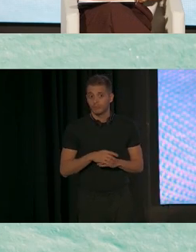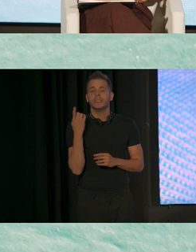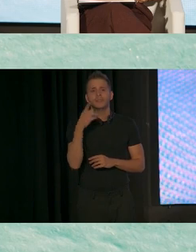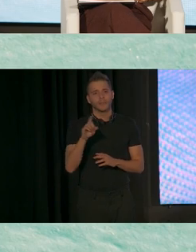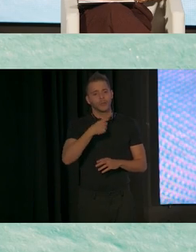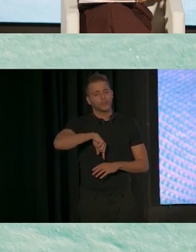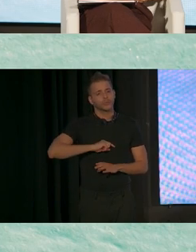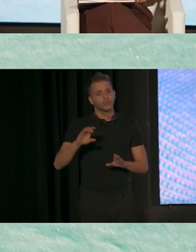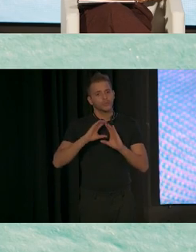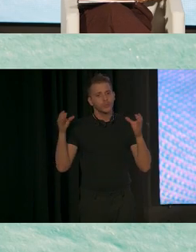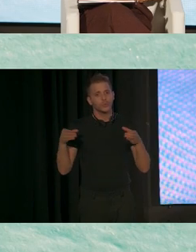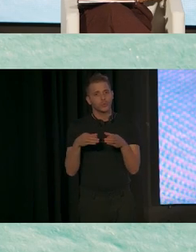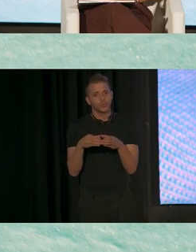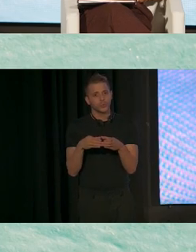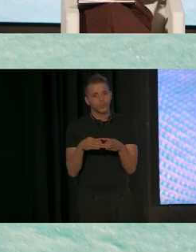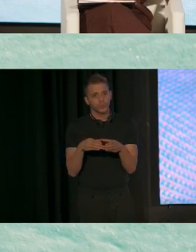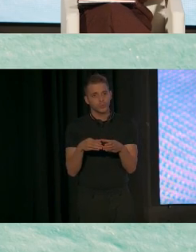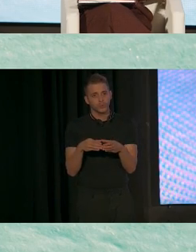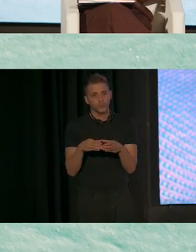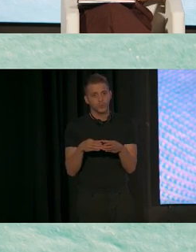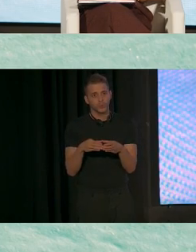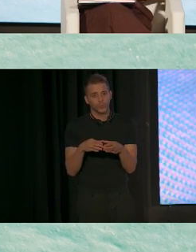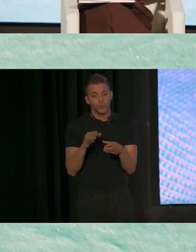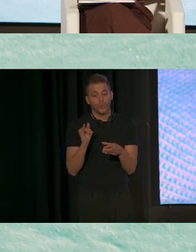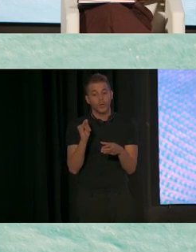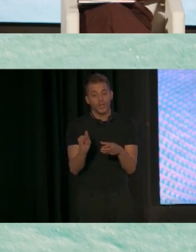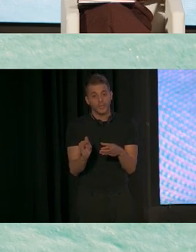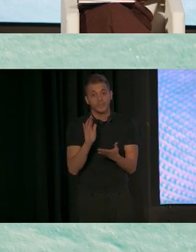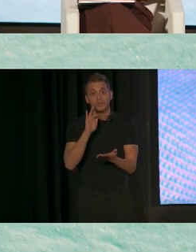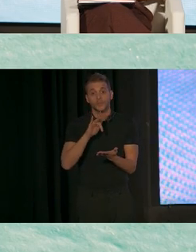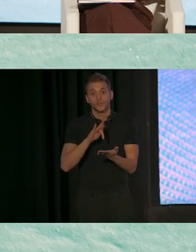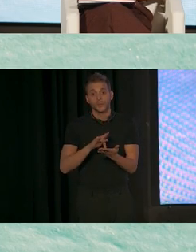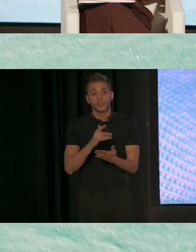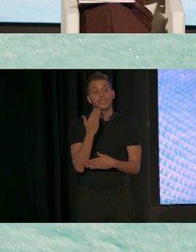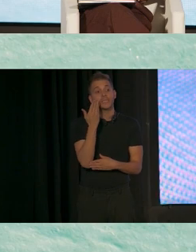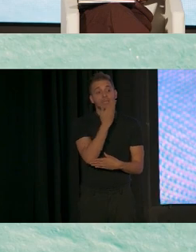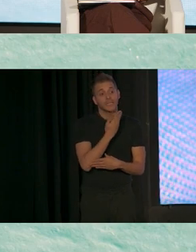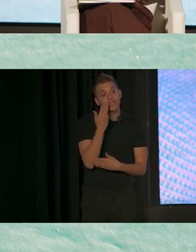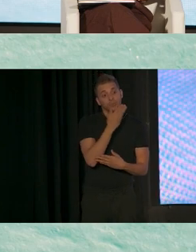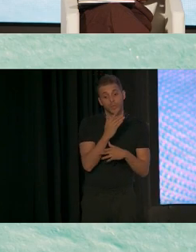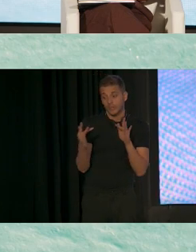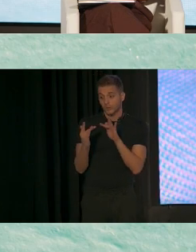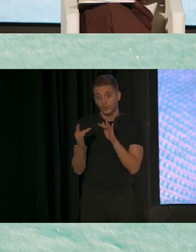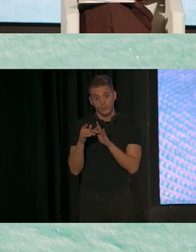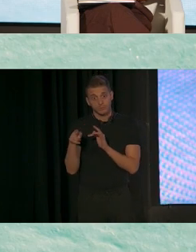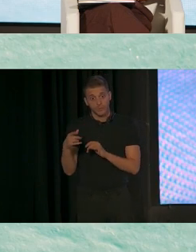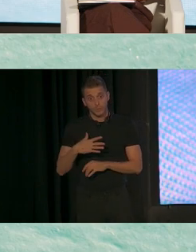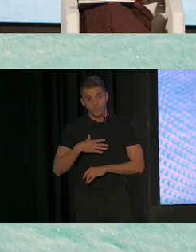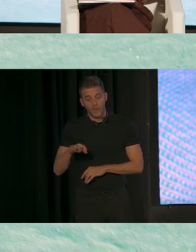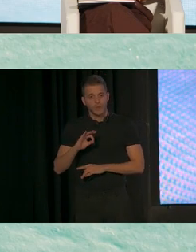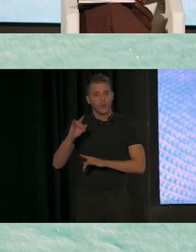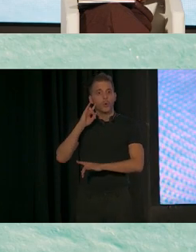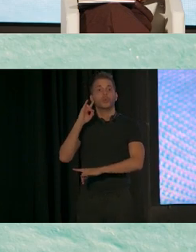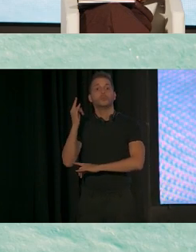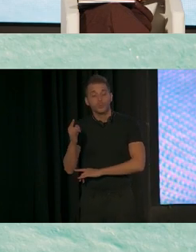de operación a donde las escuelas pueden mandarle un correo electrónico o llamar a ese equipo